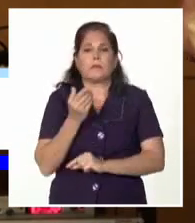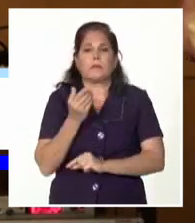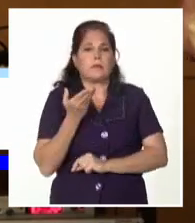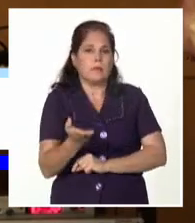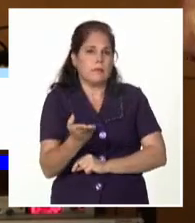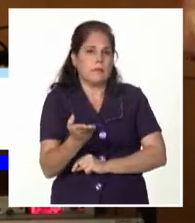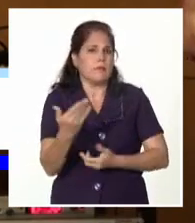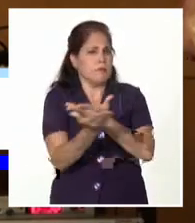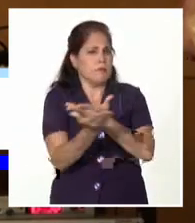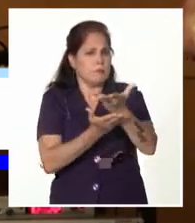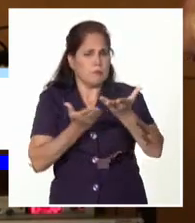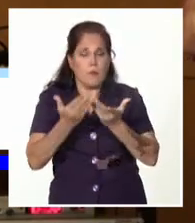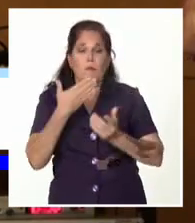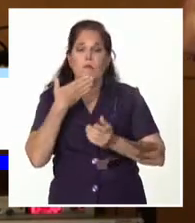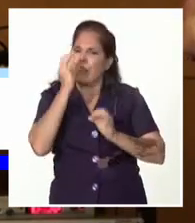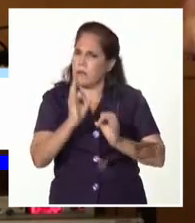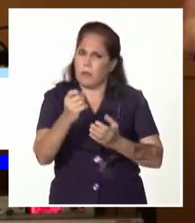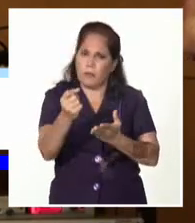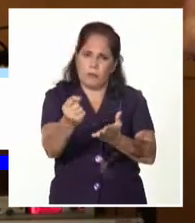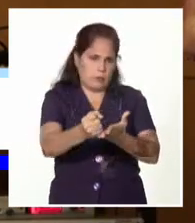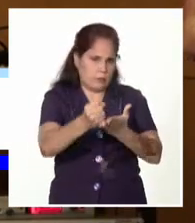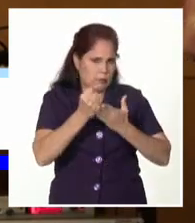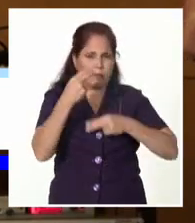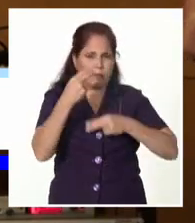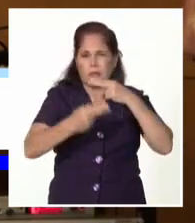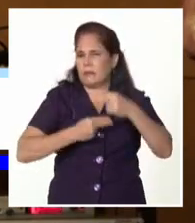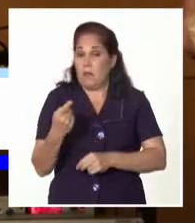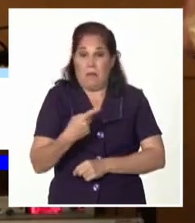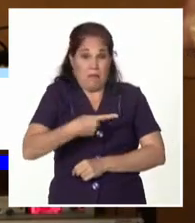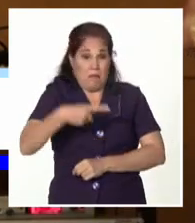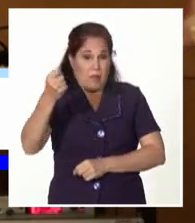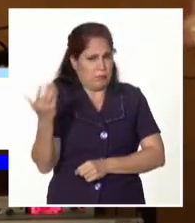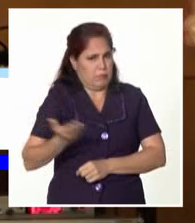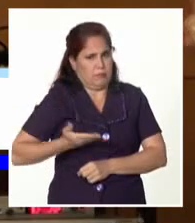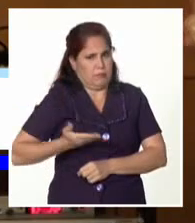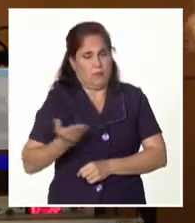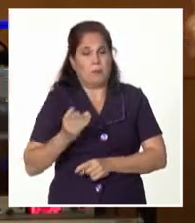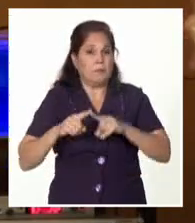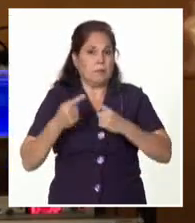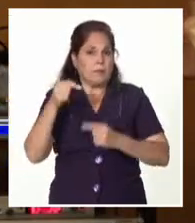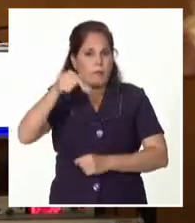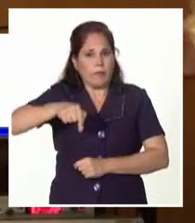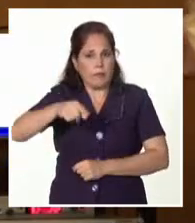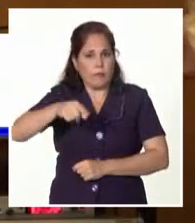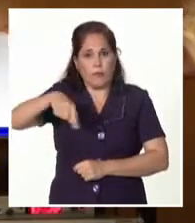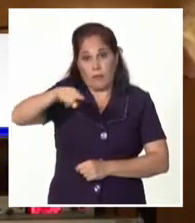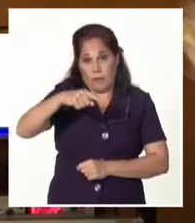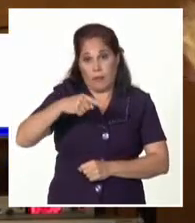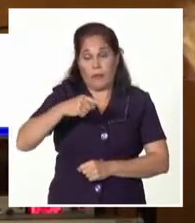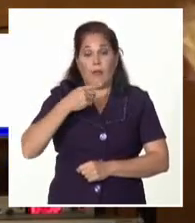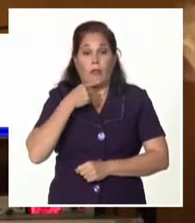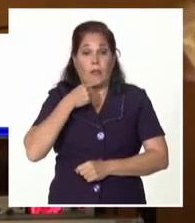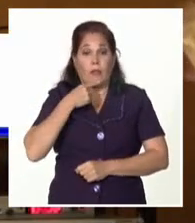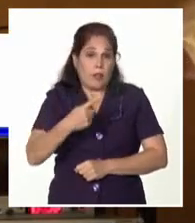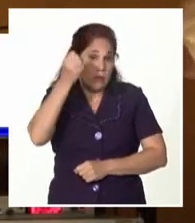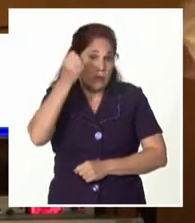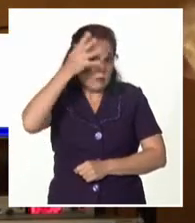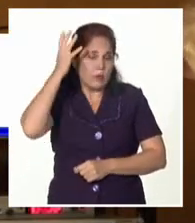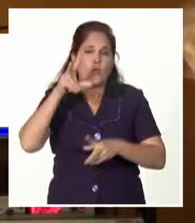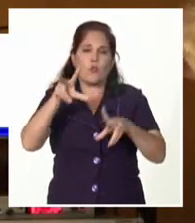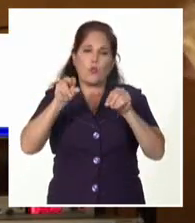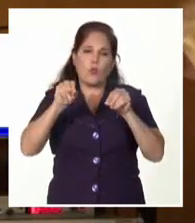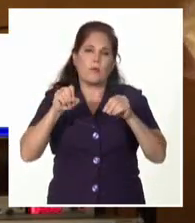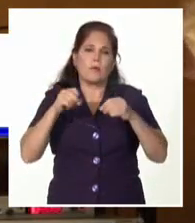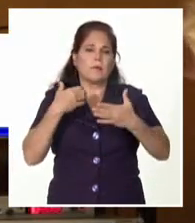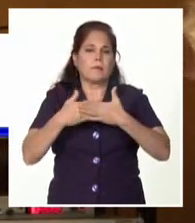siempre hemos tenido vuestro apoyo para ir desarrollando rápido estas cosas, porque hoy, como usted dijo, tenemos las nuevas empresas privadas.